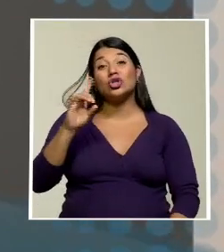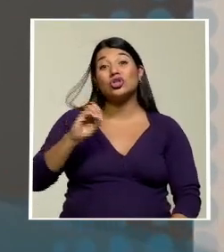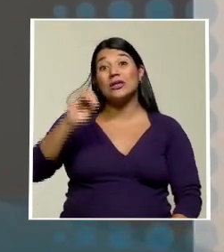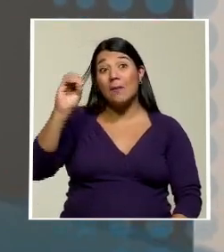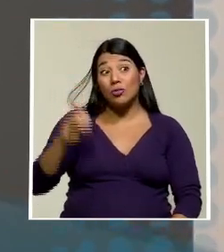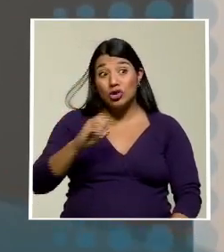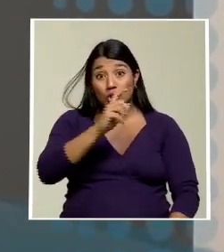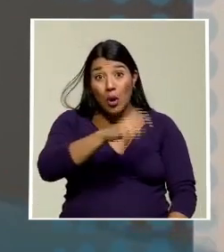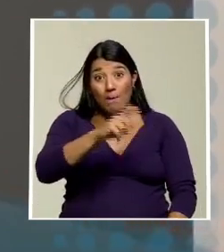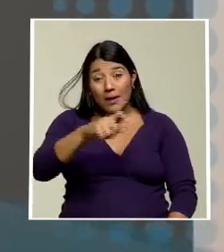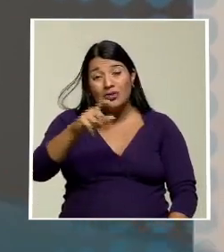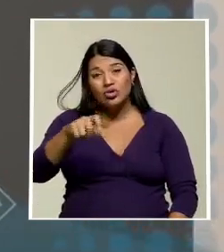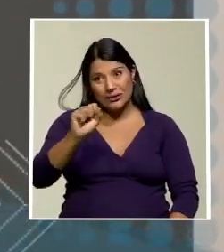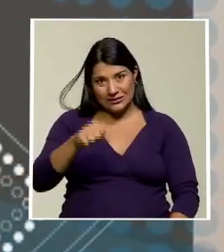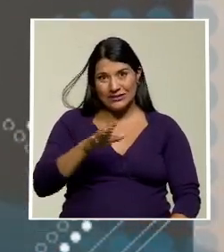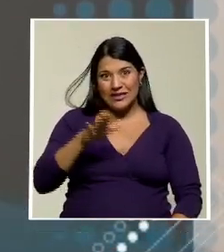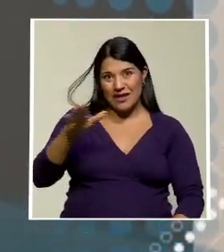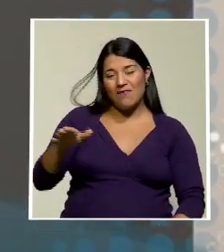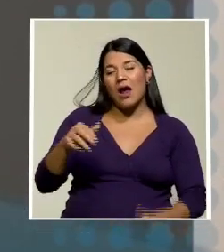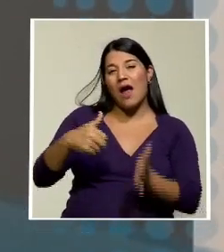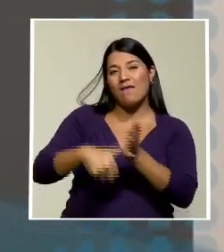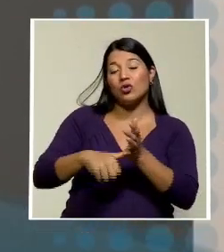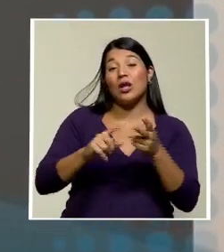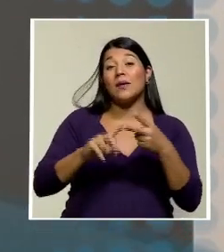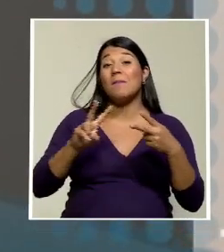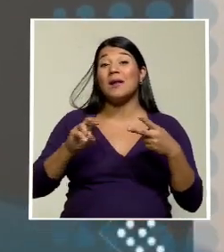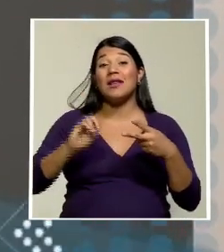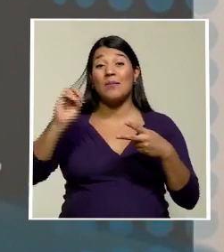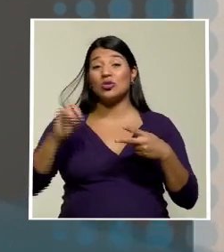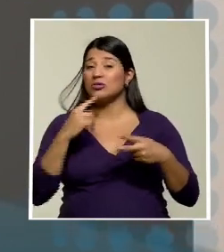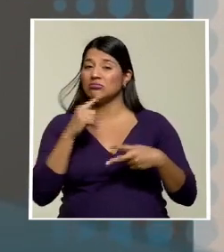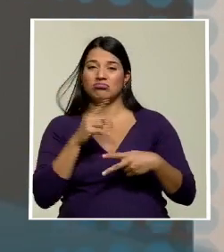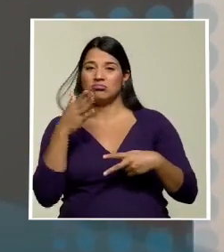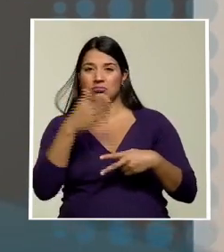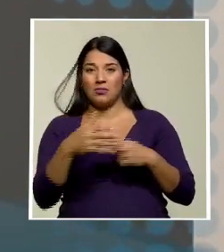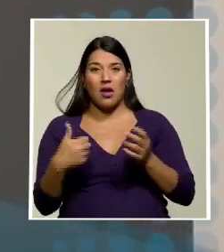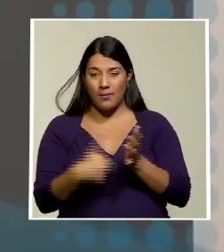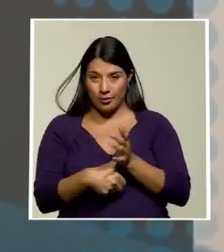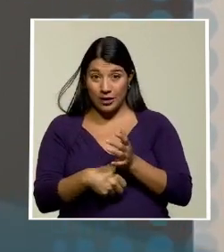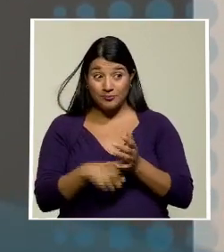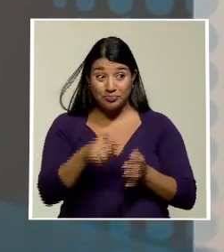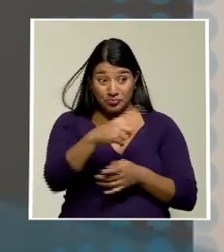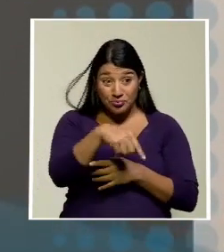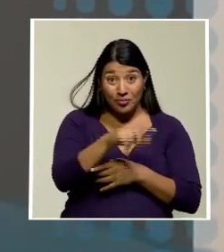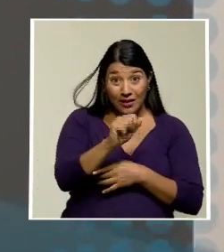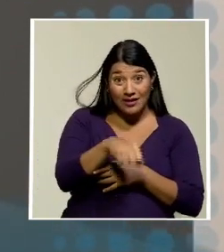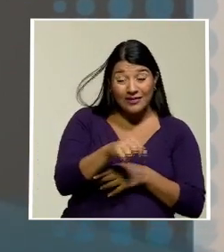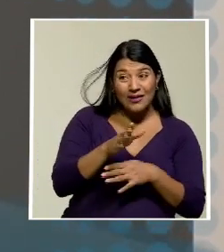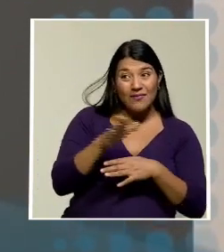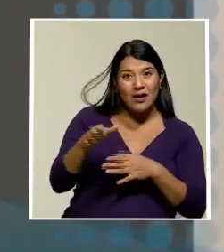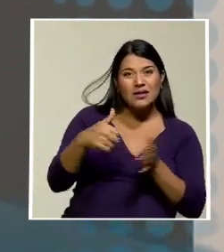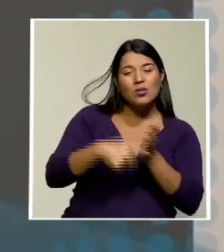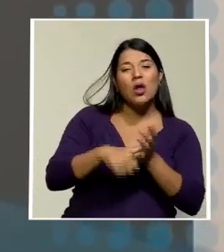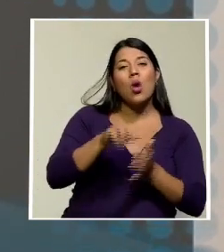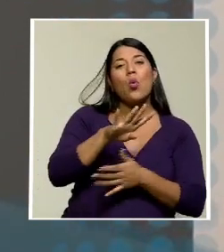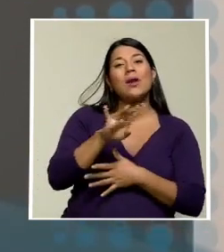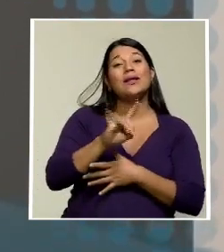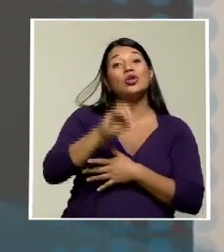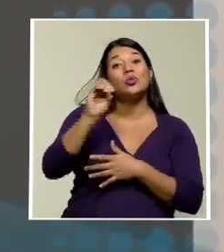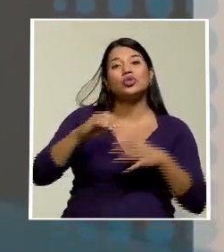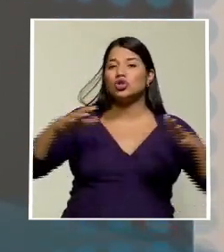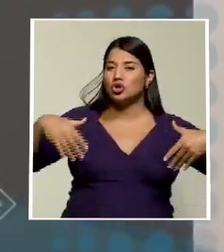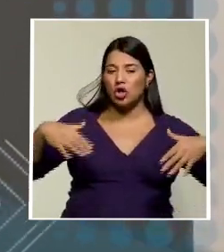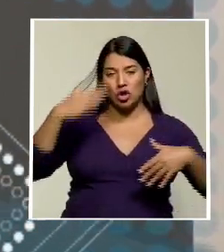los entrevistados irán a votar versus un 20% que dicen que no lo harán. De los que se iban a votar, un 48% aún están